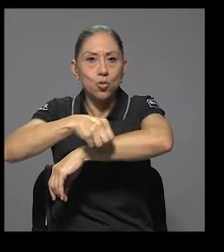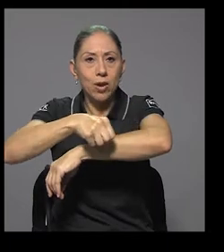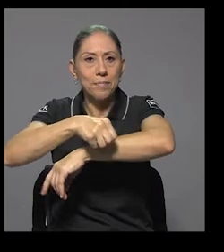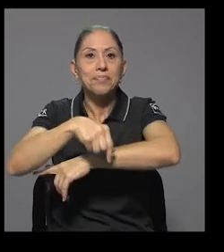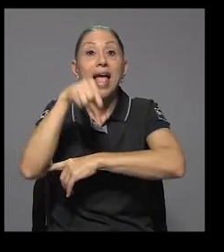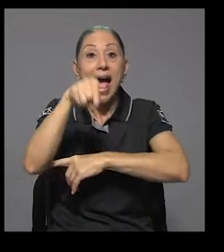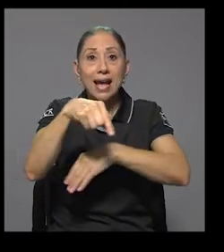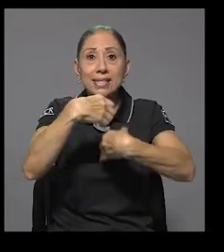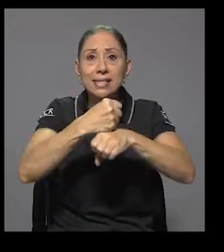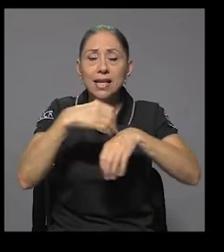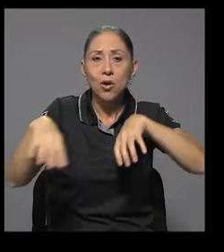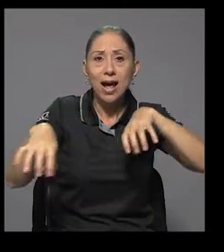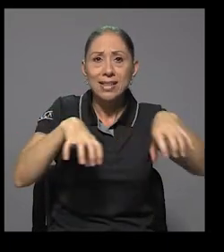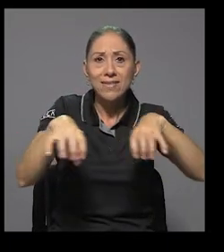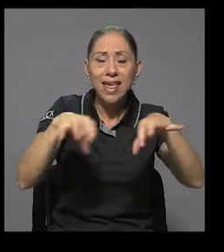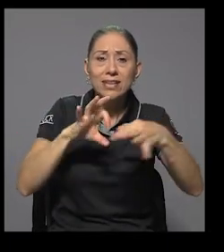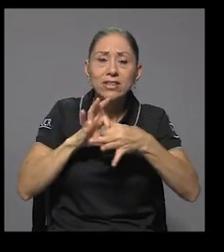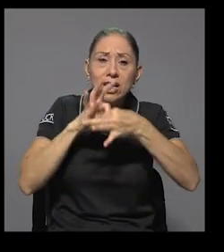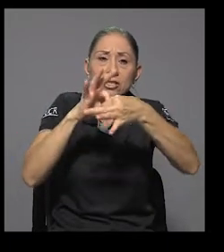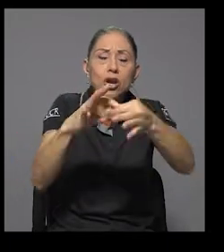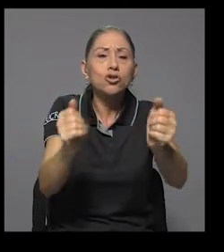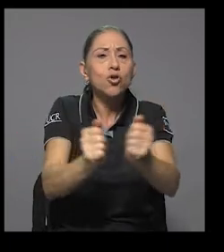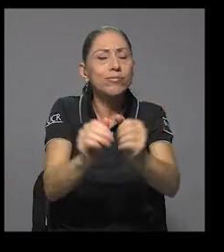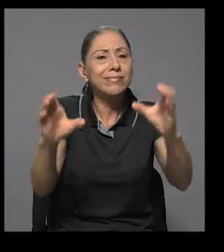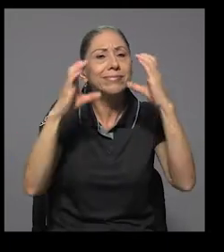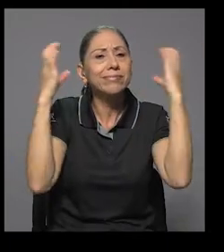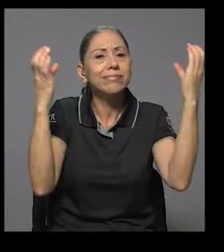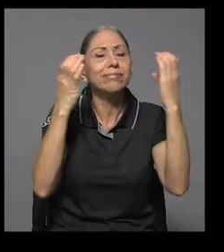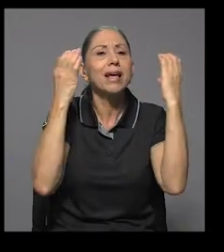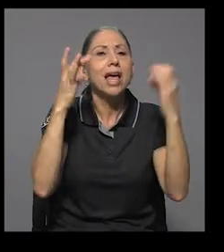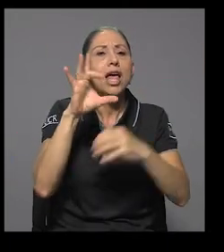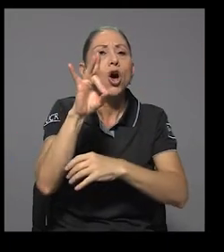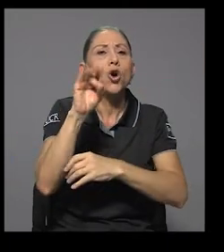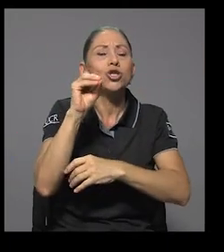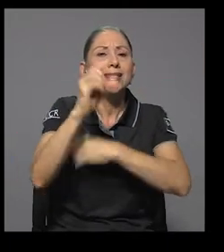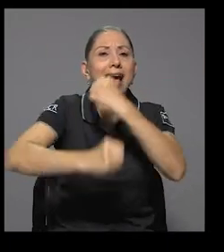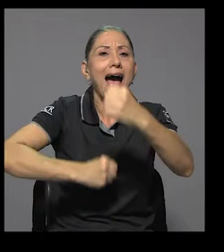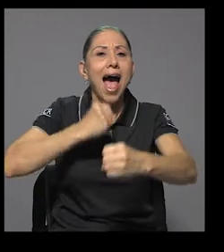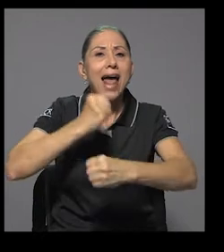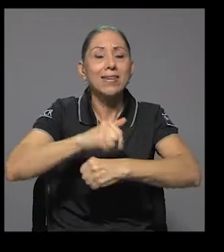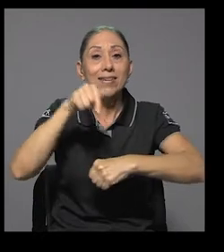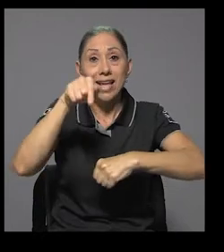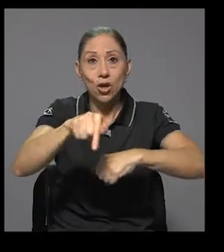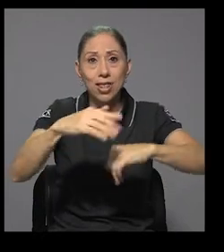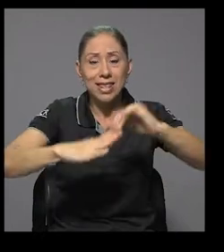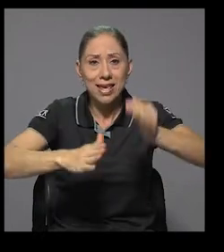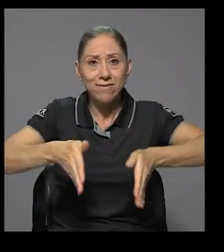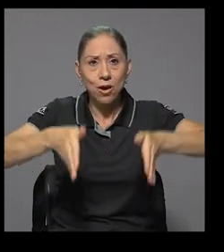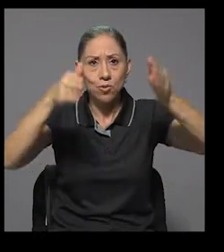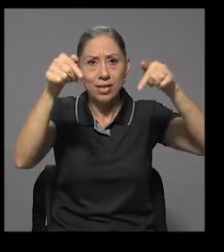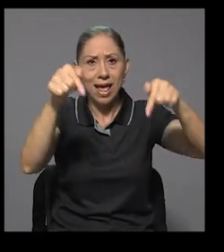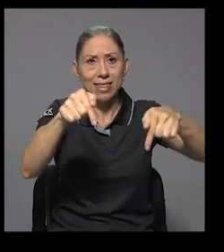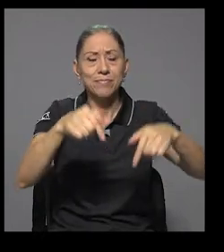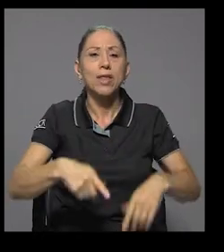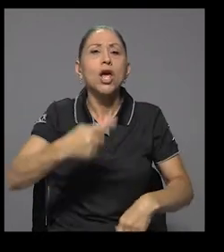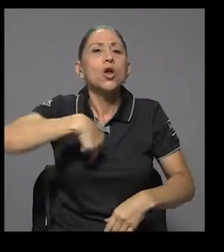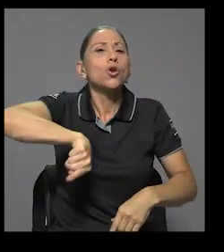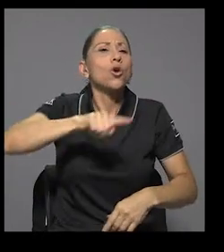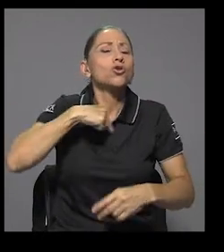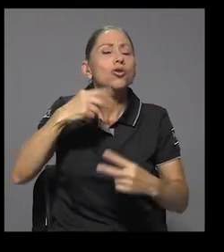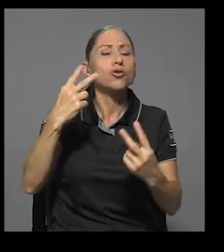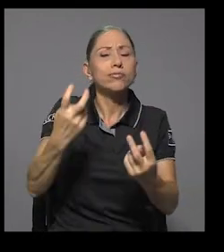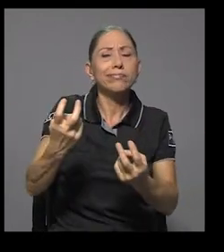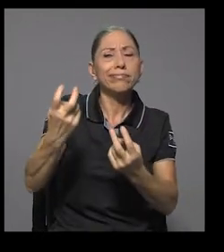esta ocasión se llevaron a cabo actividades en torno a la conmemoración del 80 aniversario de dicha facultad. Hicimos un recorrido